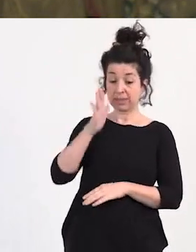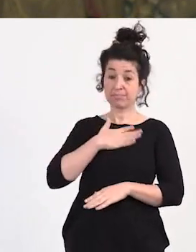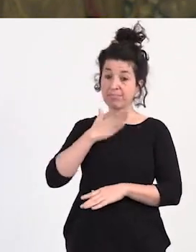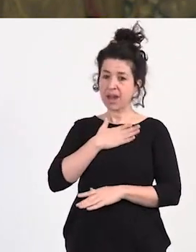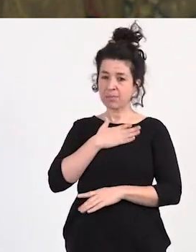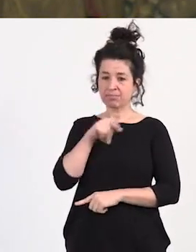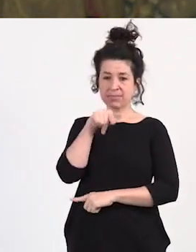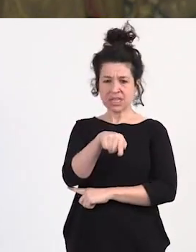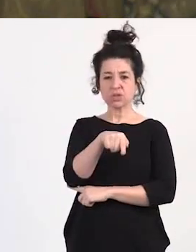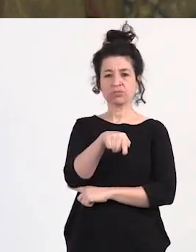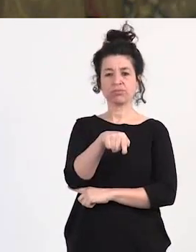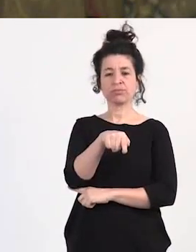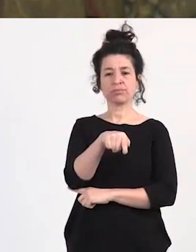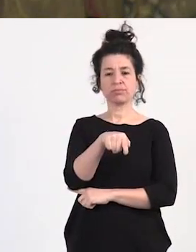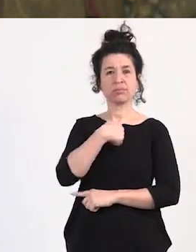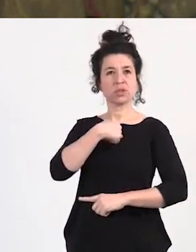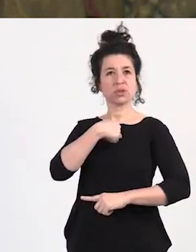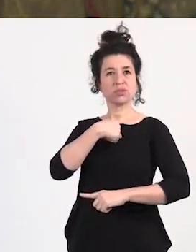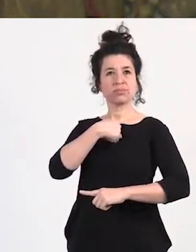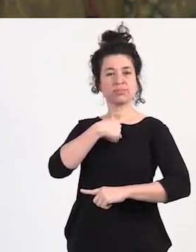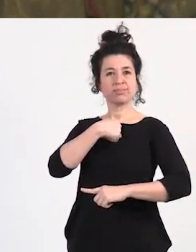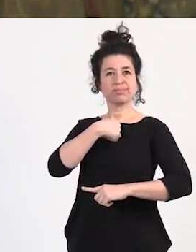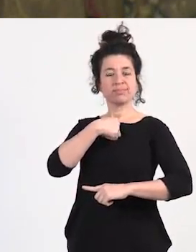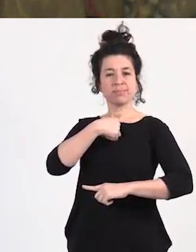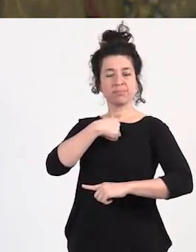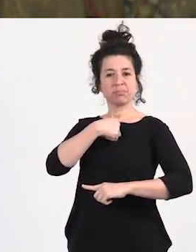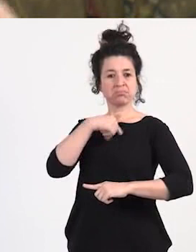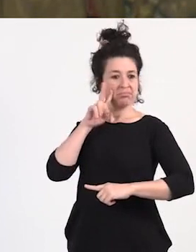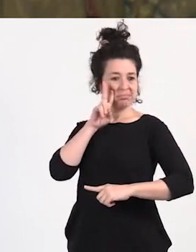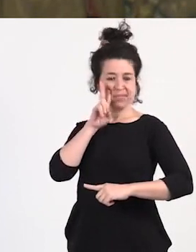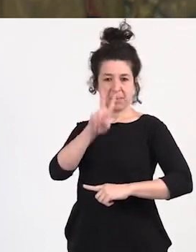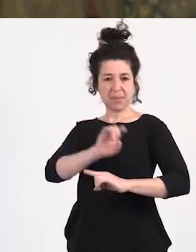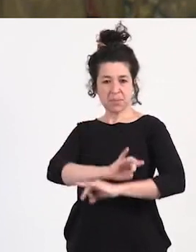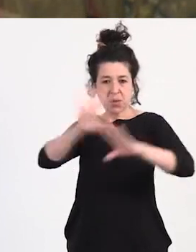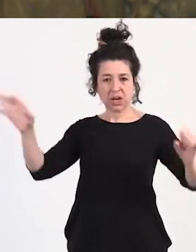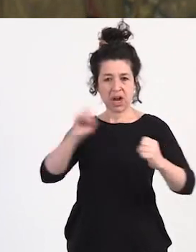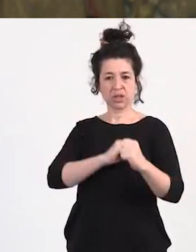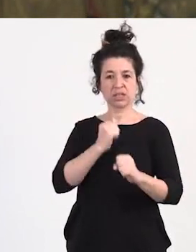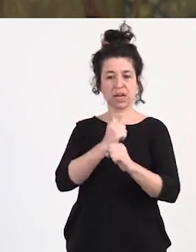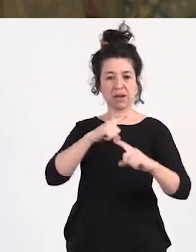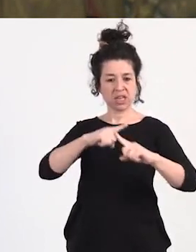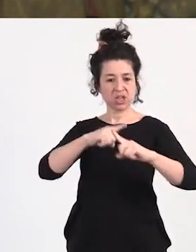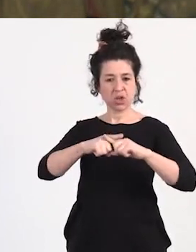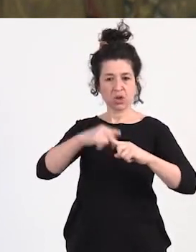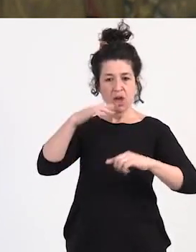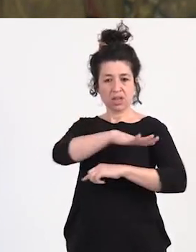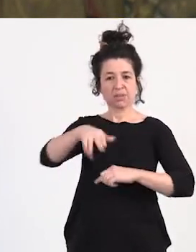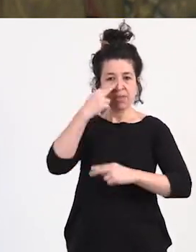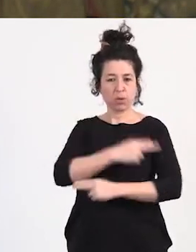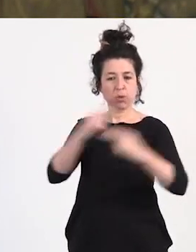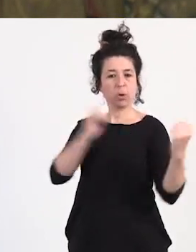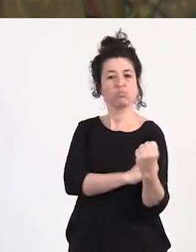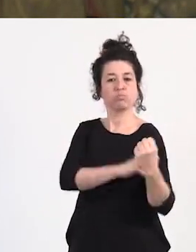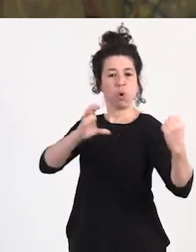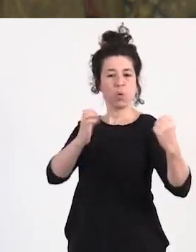es un reflejo absoluto del empoderamiento de cómo una trabajadora sexual se empodera en el espacio público. Cuando